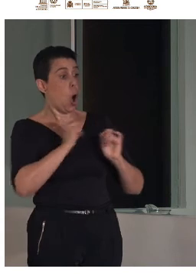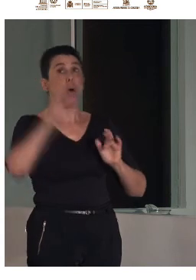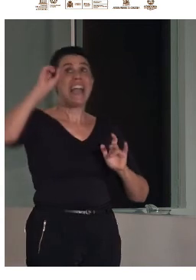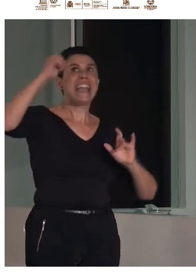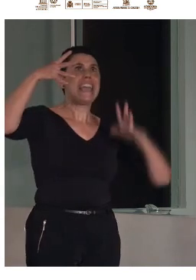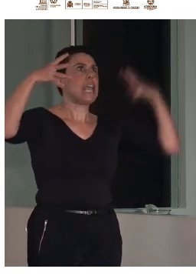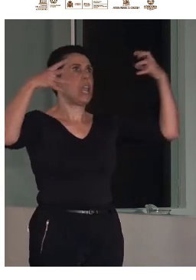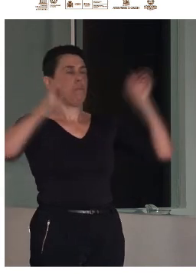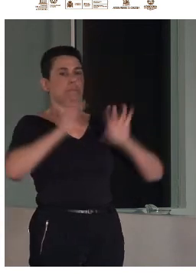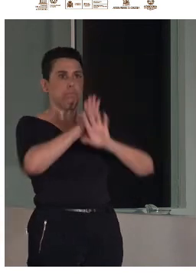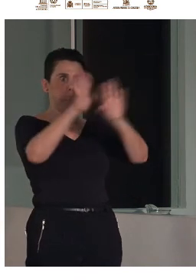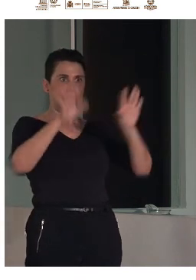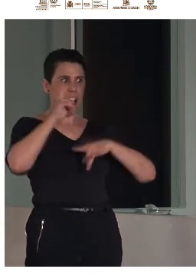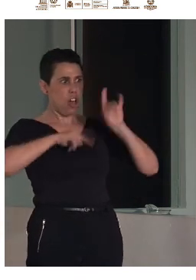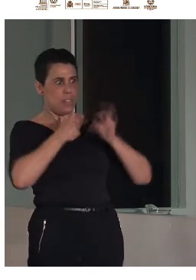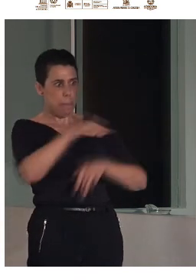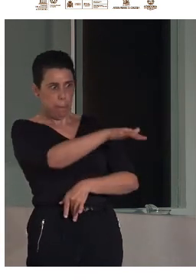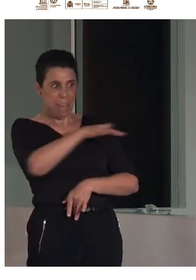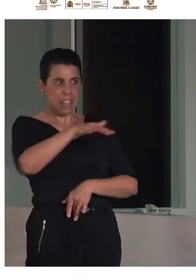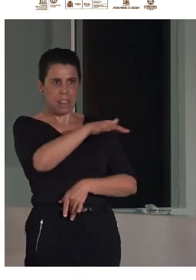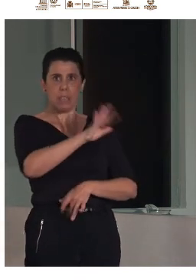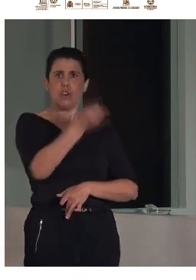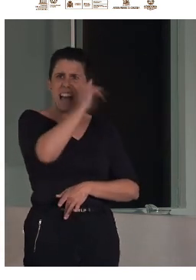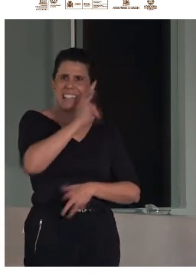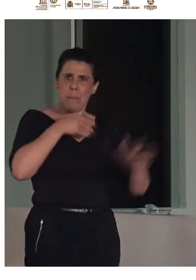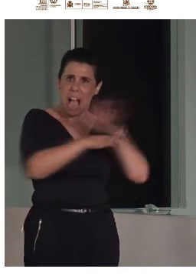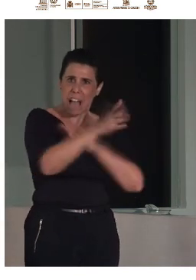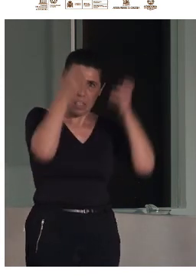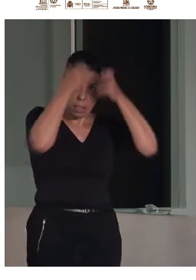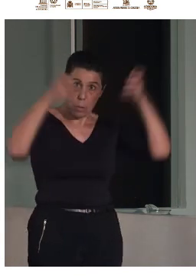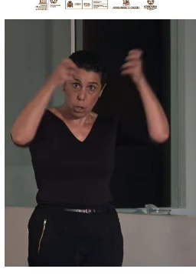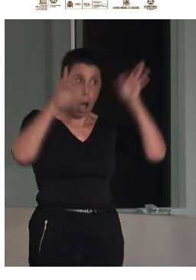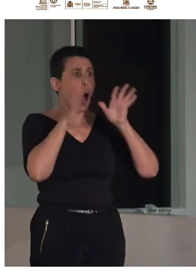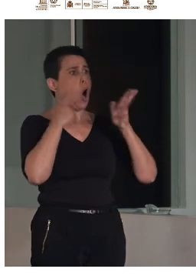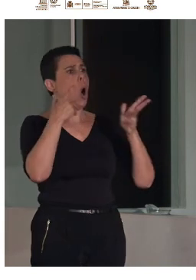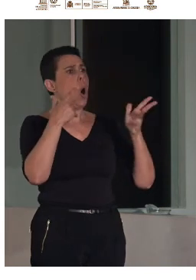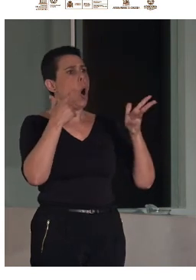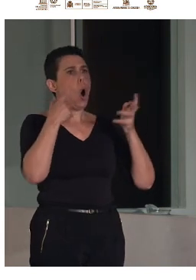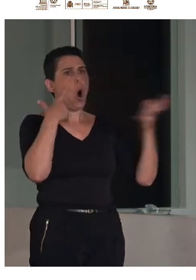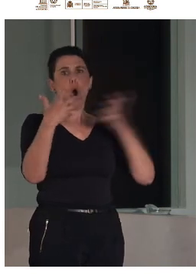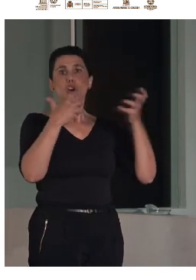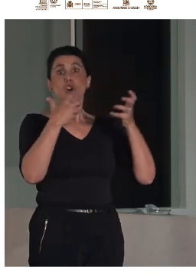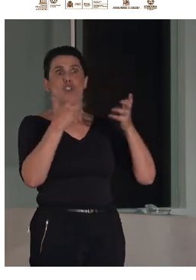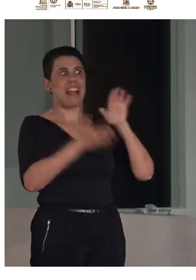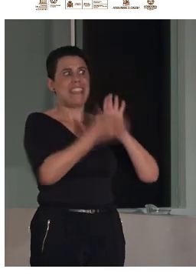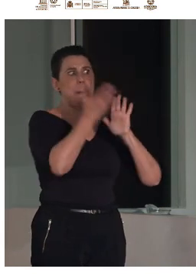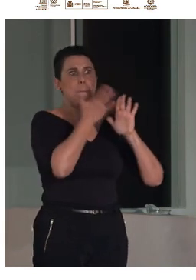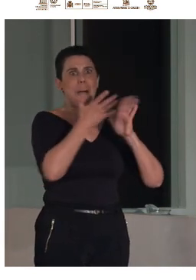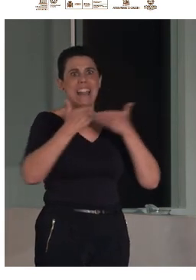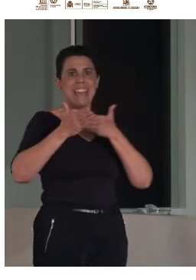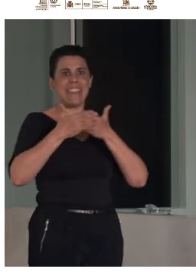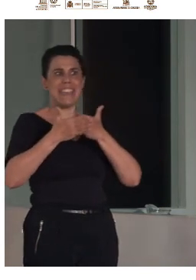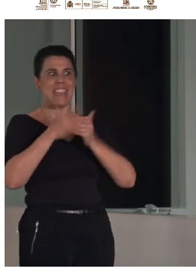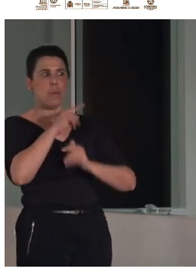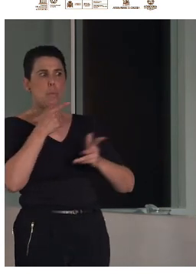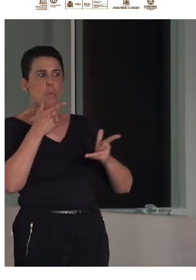lugares también o el hecho de que haya un contraste visual entre las paredes y las puertas también es accesibilidad